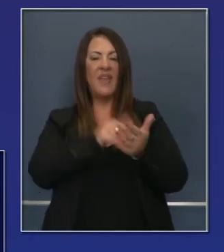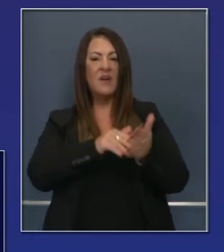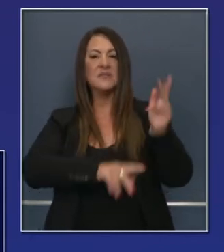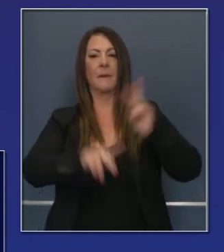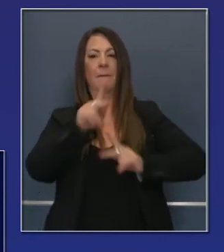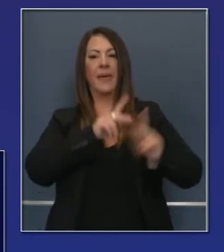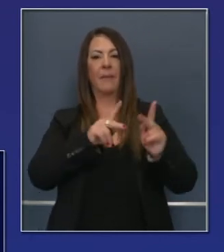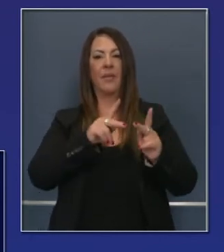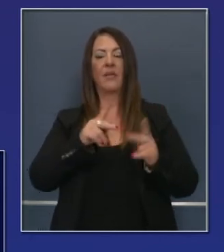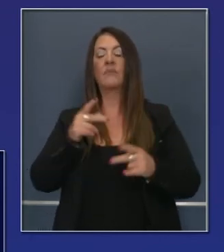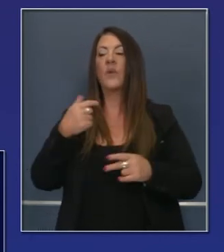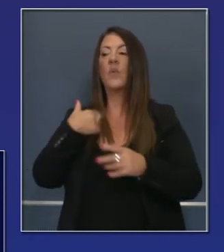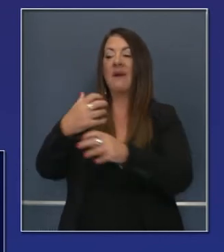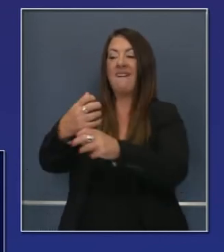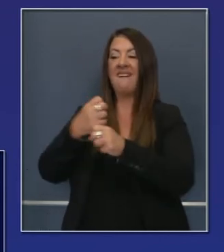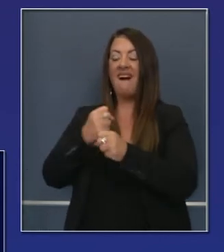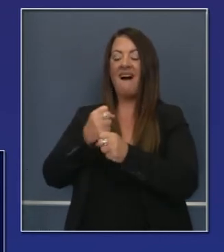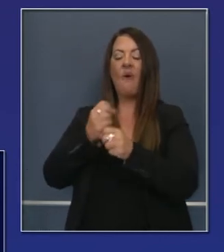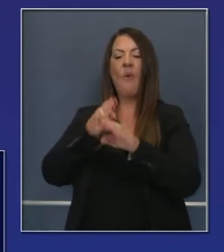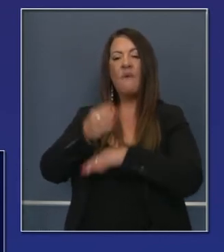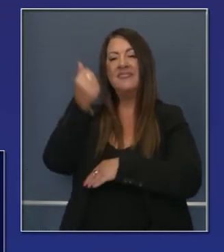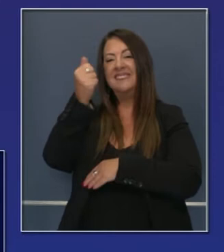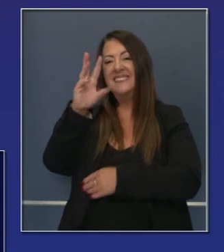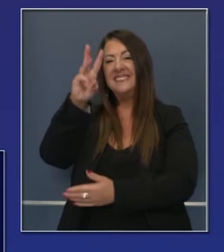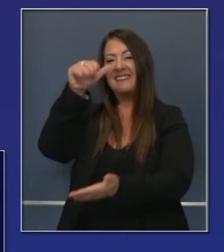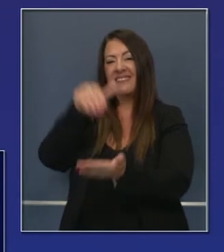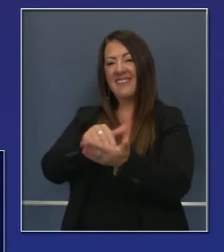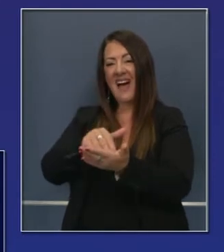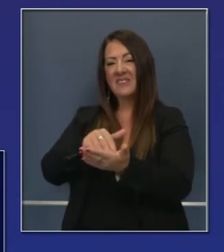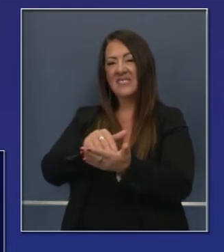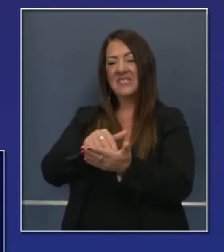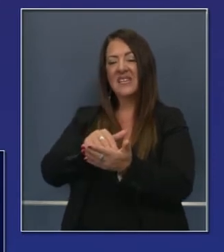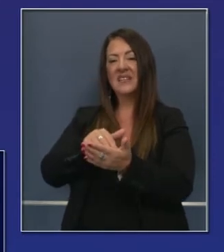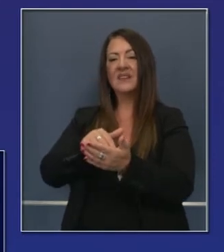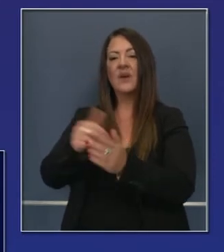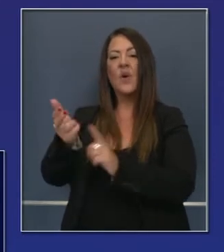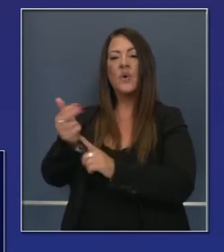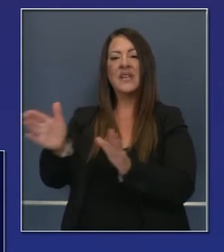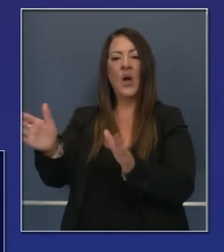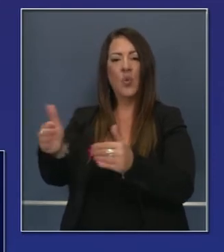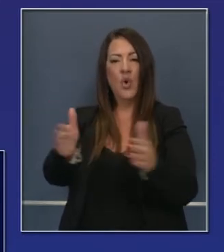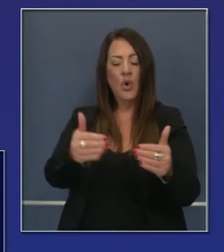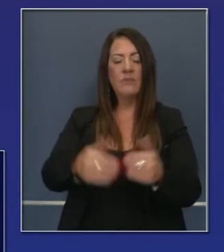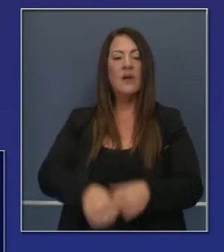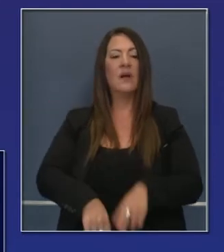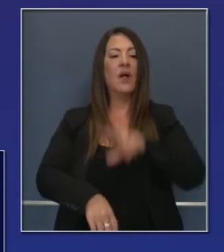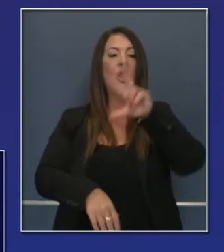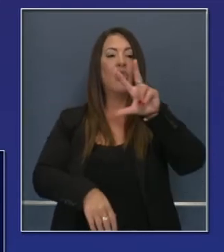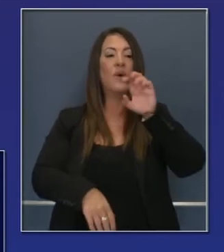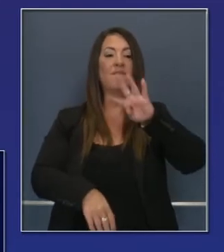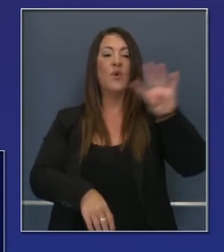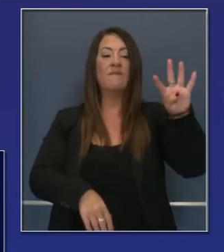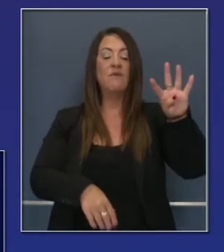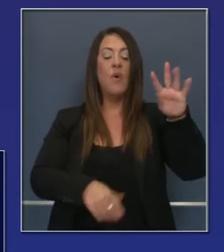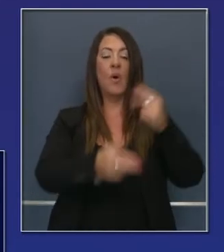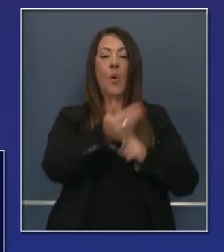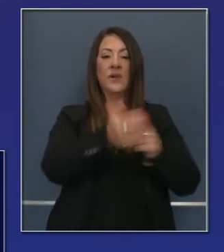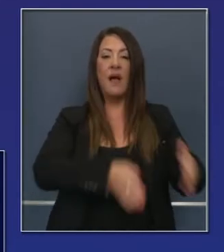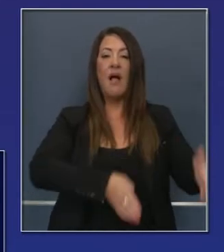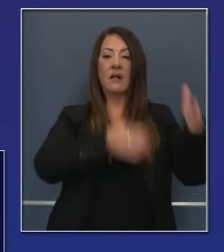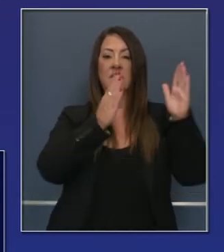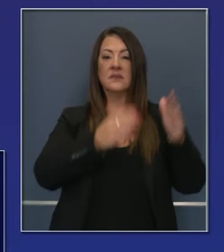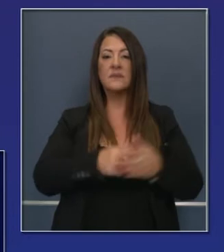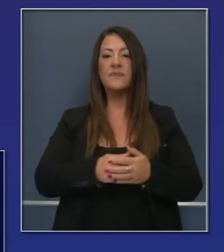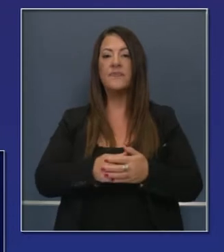mil personas. Hemos requisado 16 mil habitaciones de hotel, 344 hoteles y